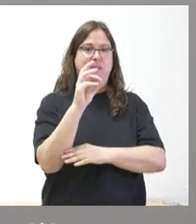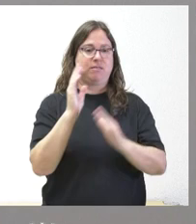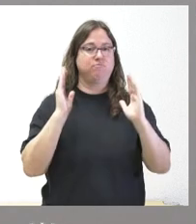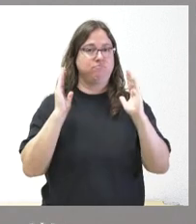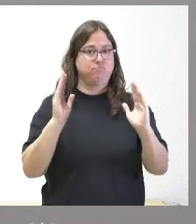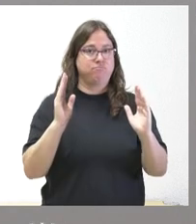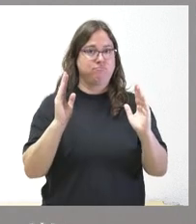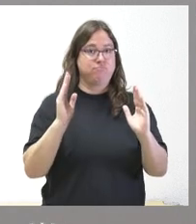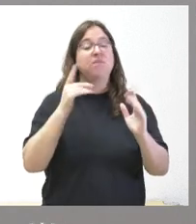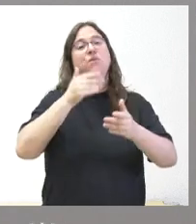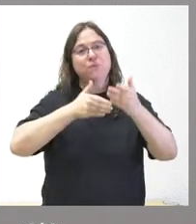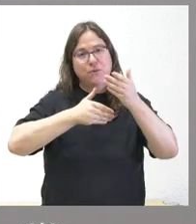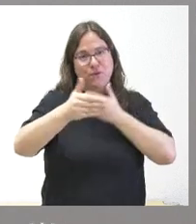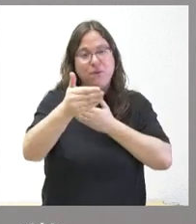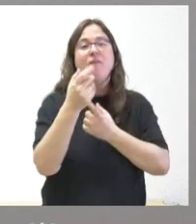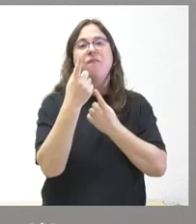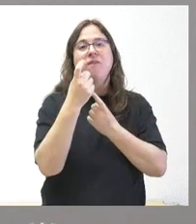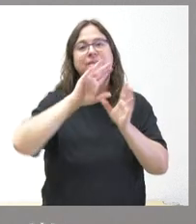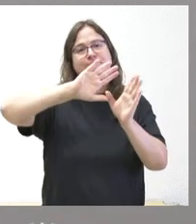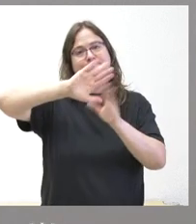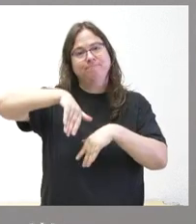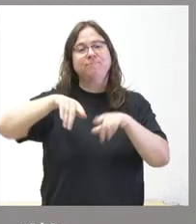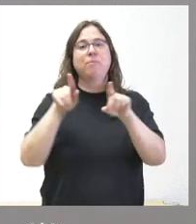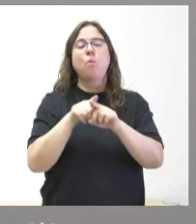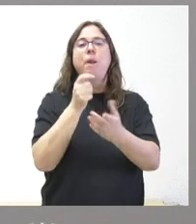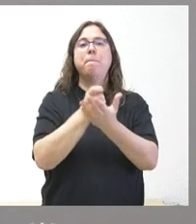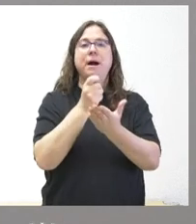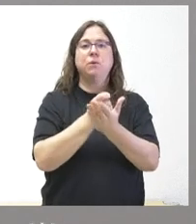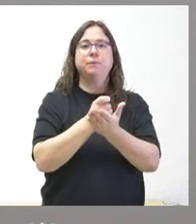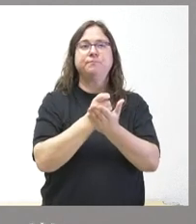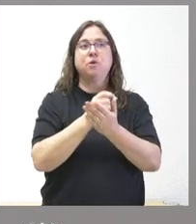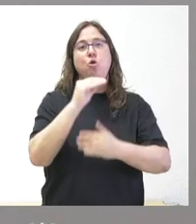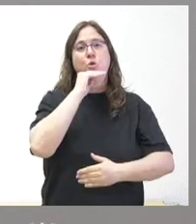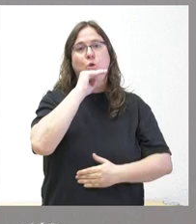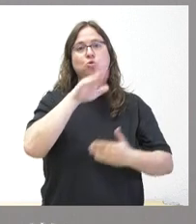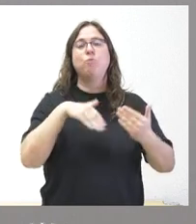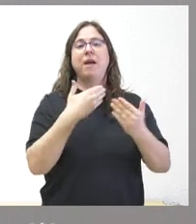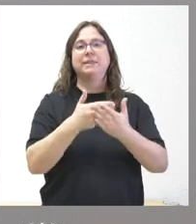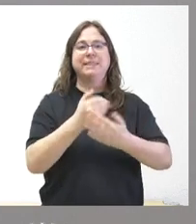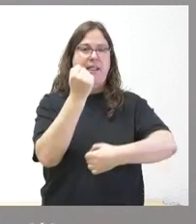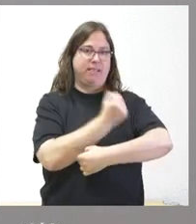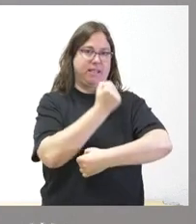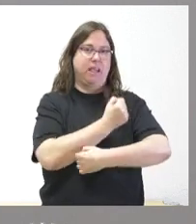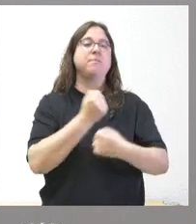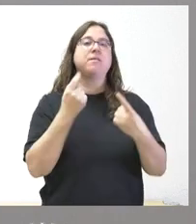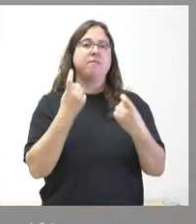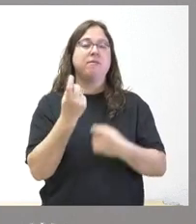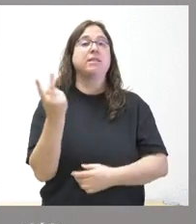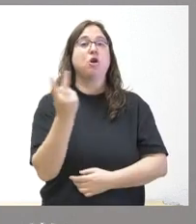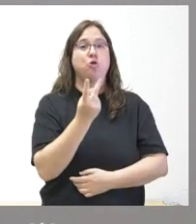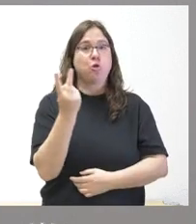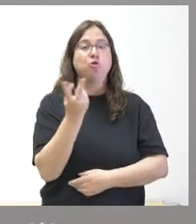y lo traemos más adelante el correspondiente al pago de octubre hasta diciembre, ambos meses